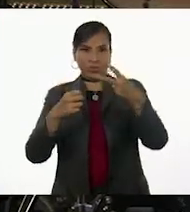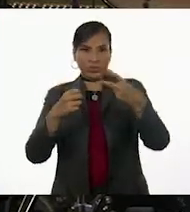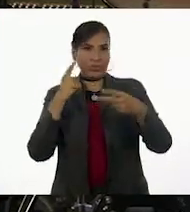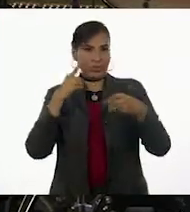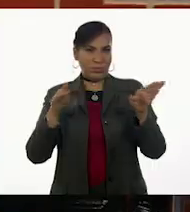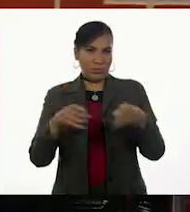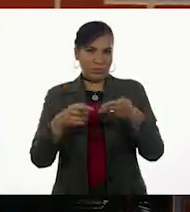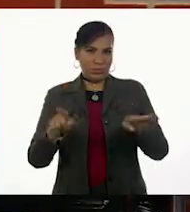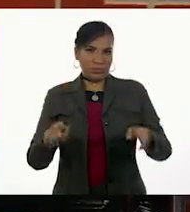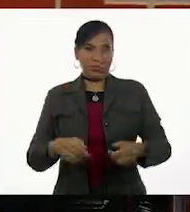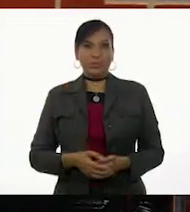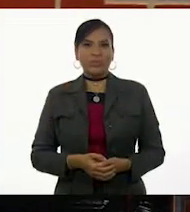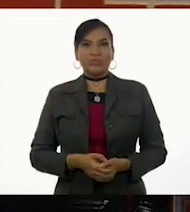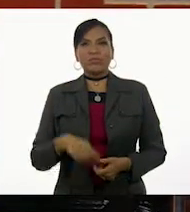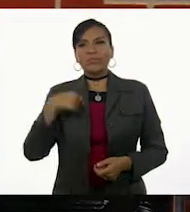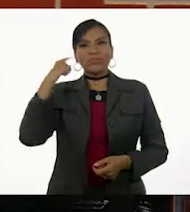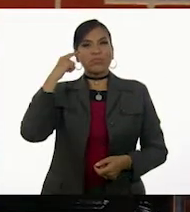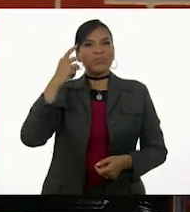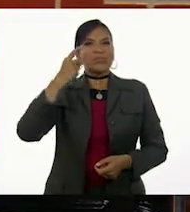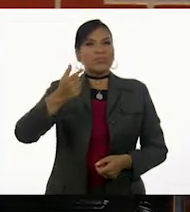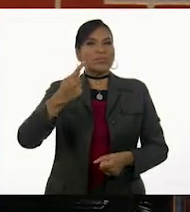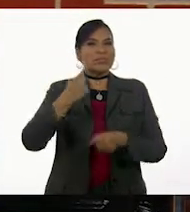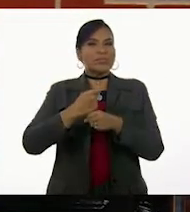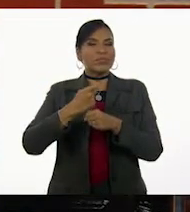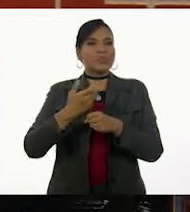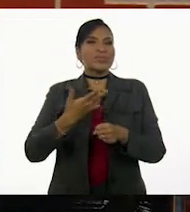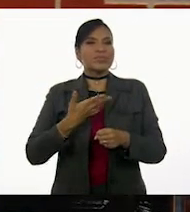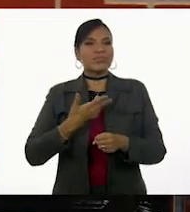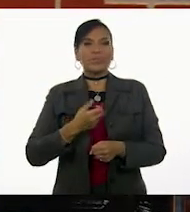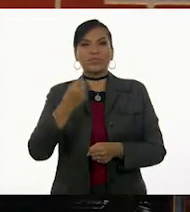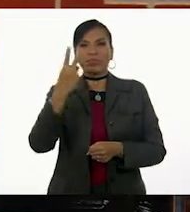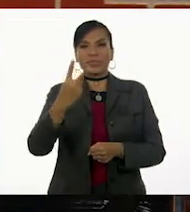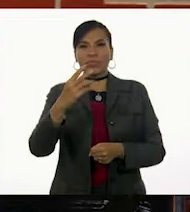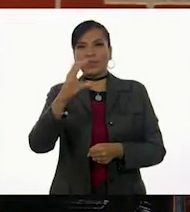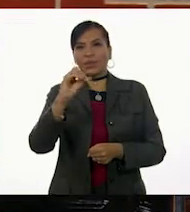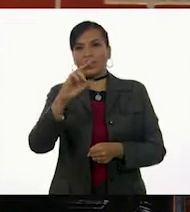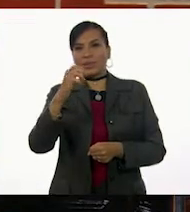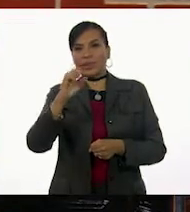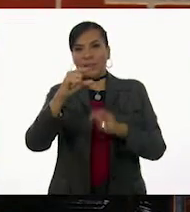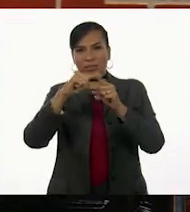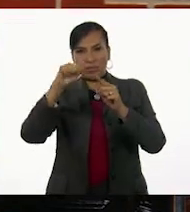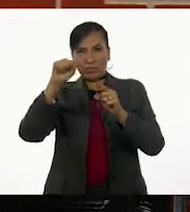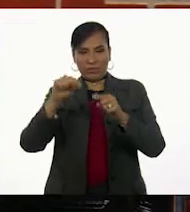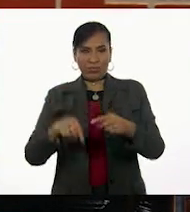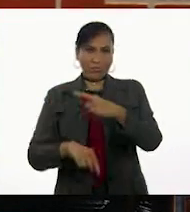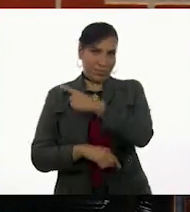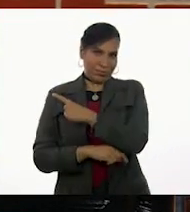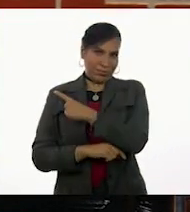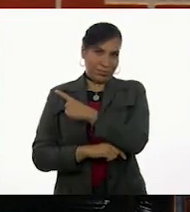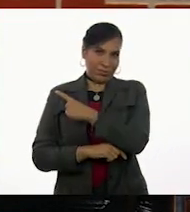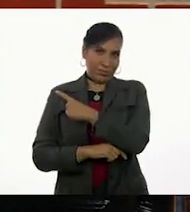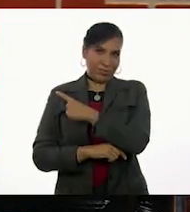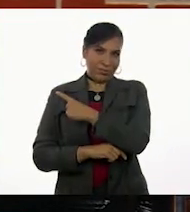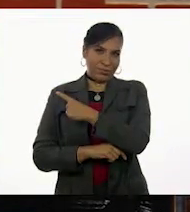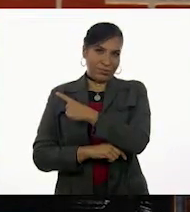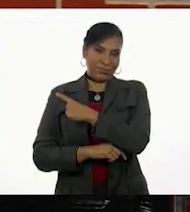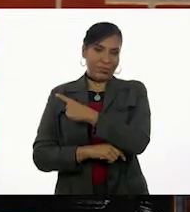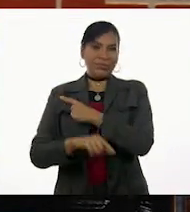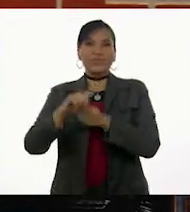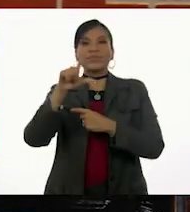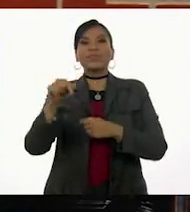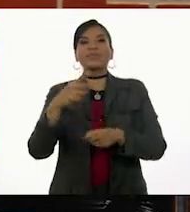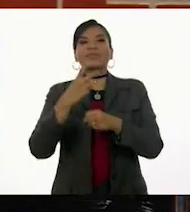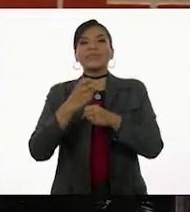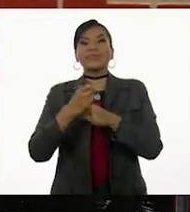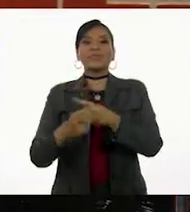compases. Se me ocurre que el primer compás tenga dos corcheas, silencio de corcheas y cinco corcheas más, y luego que el